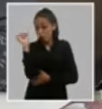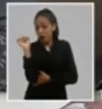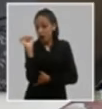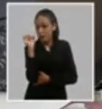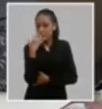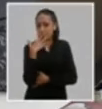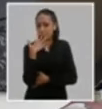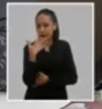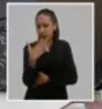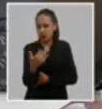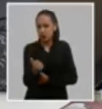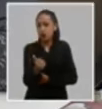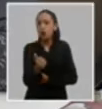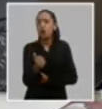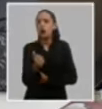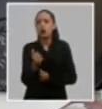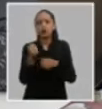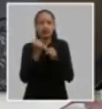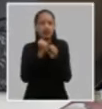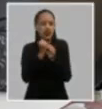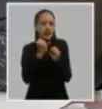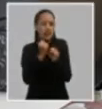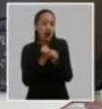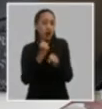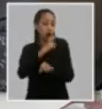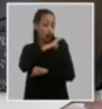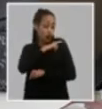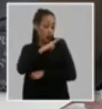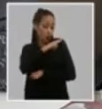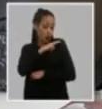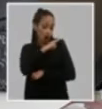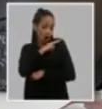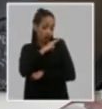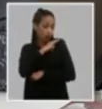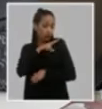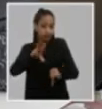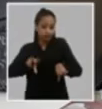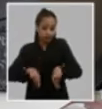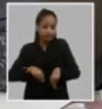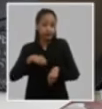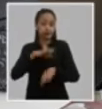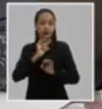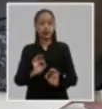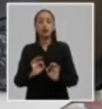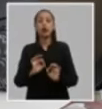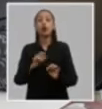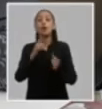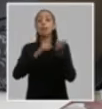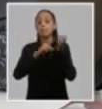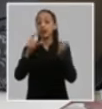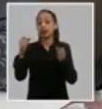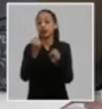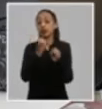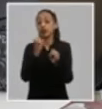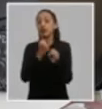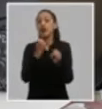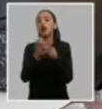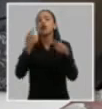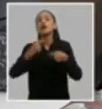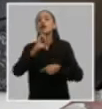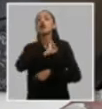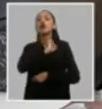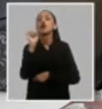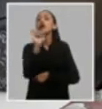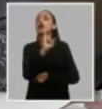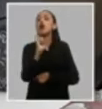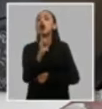una mayor integralidad en el trabajo de los cuadros que se han promovido al trabajo del partido lograr realmente